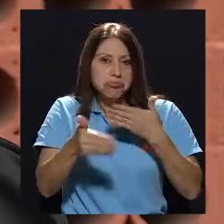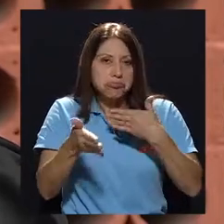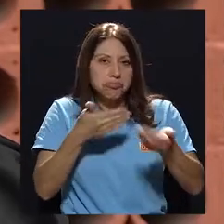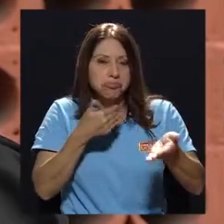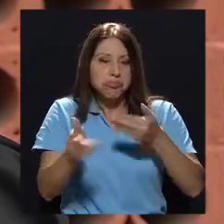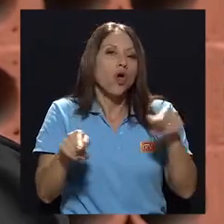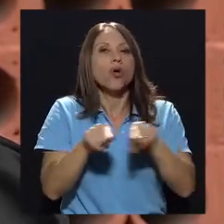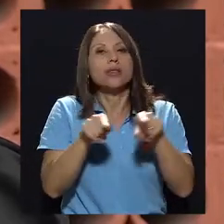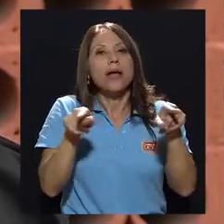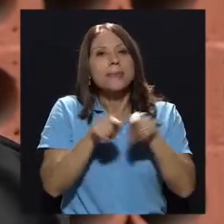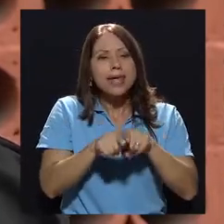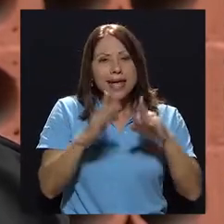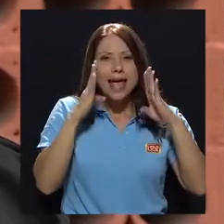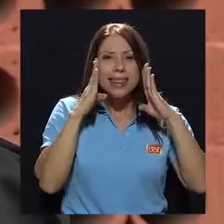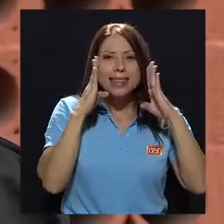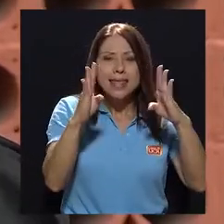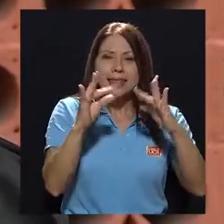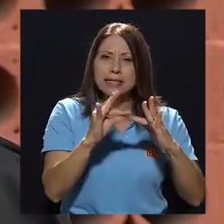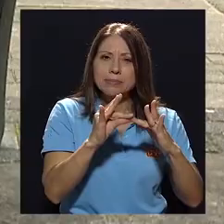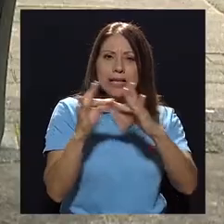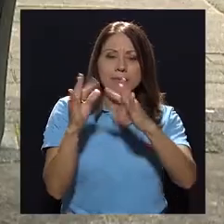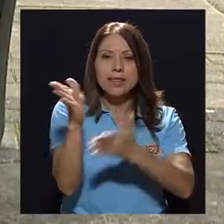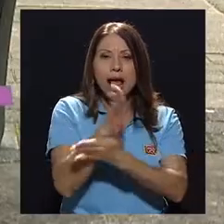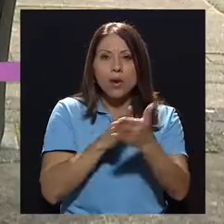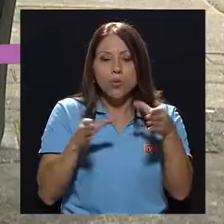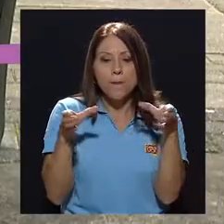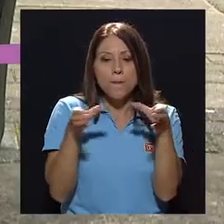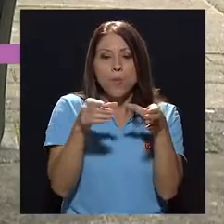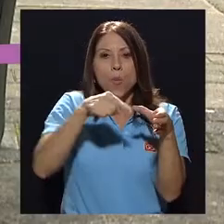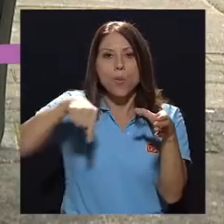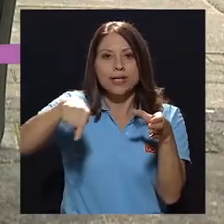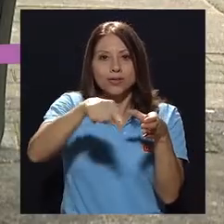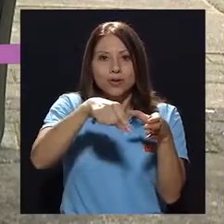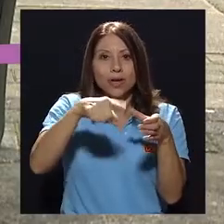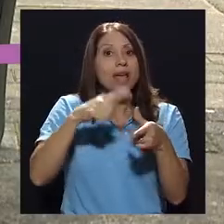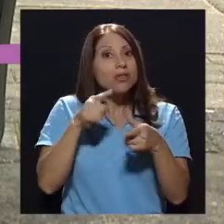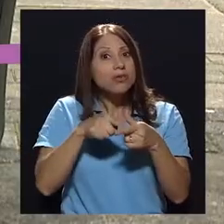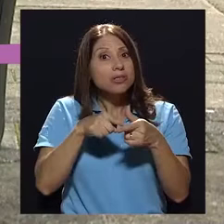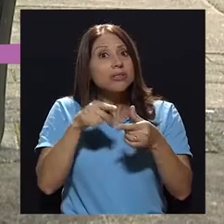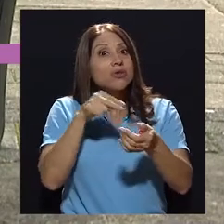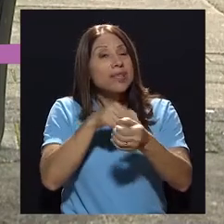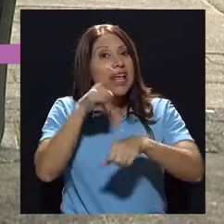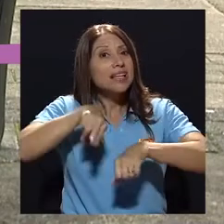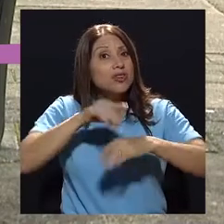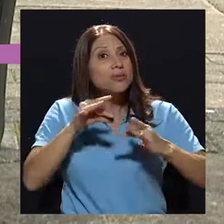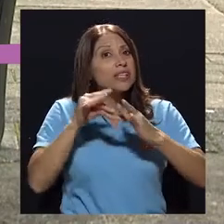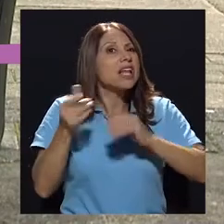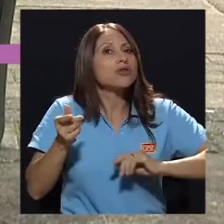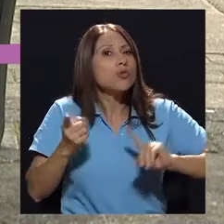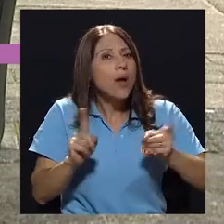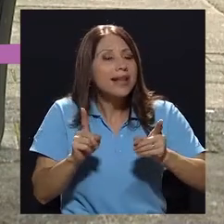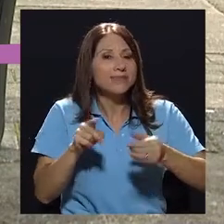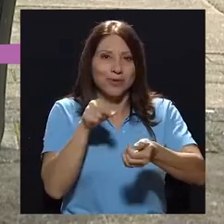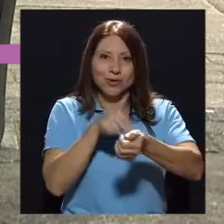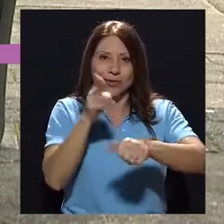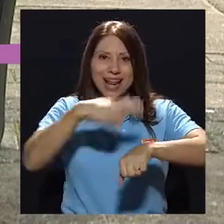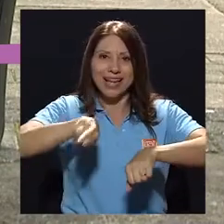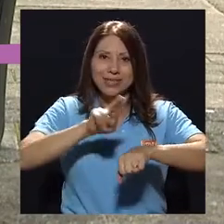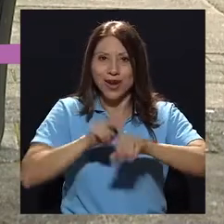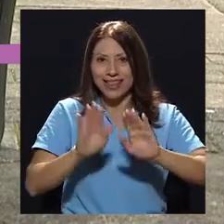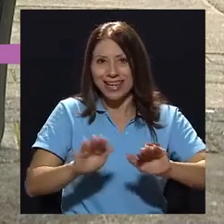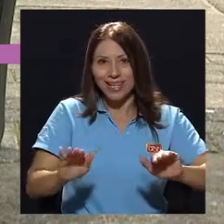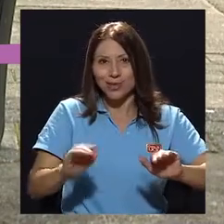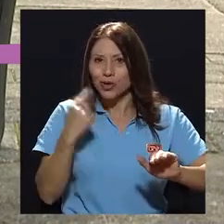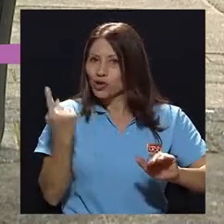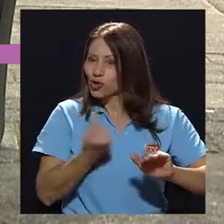bien cubren a cierta población en especial. Entonces, hospitales nacionales especializados, el Hospital Nacional de Niños, que solo